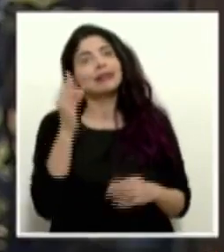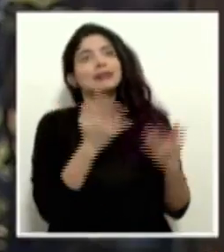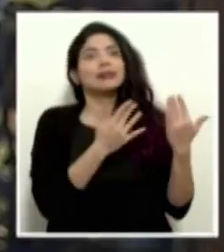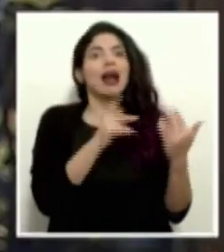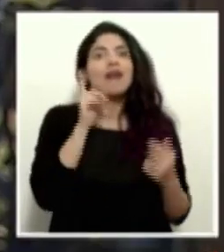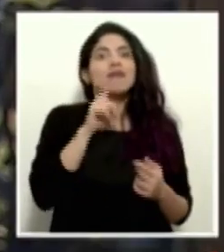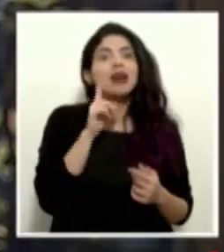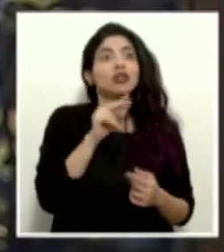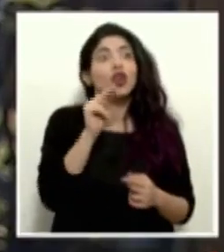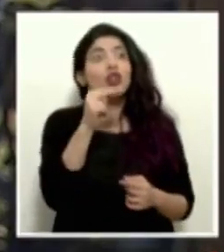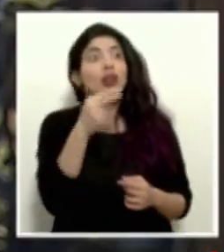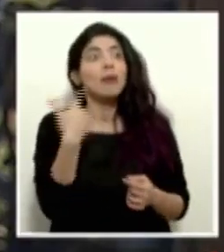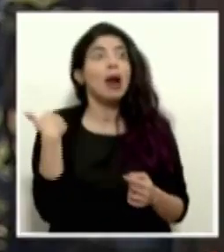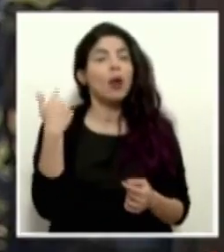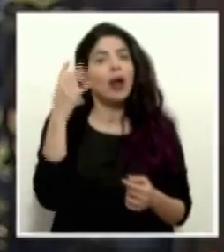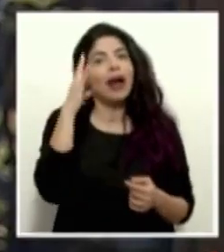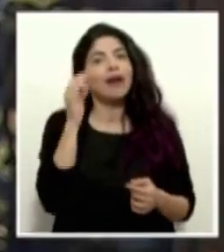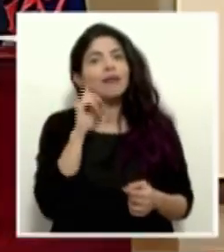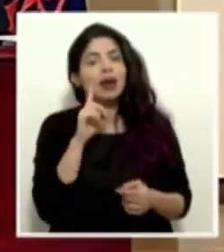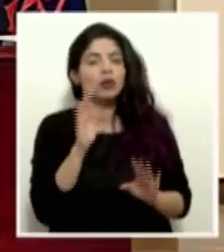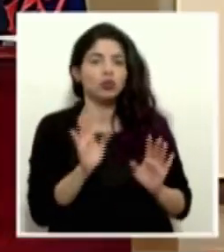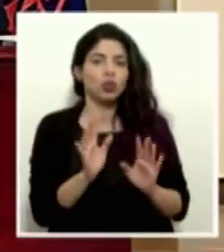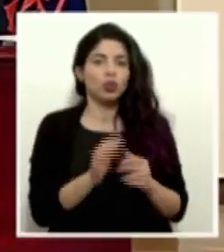cada vez que sale una noticia sobre el tema? Gracias.